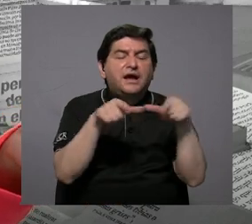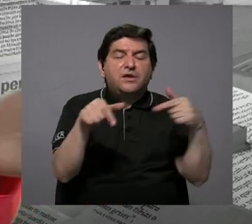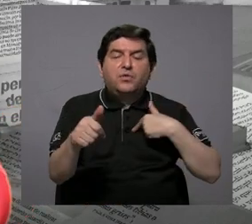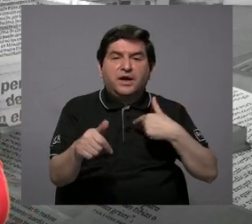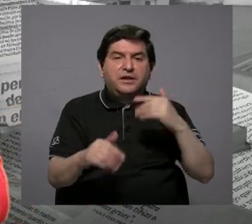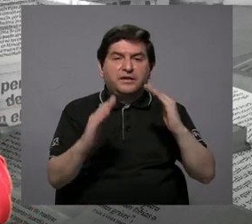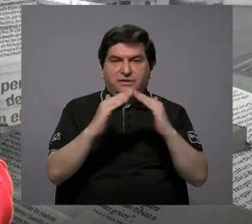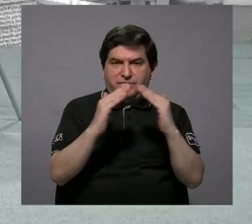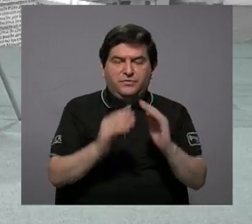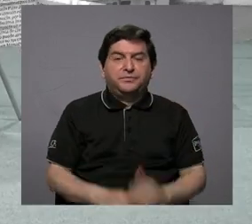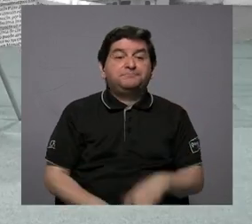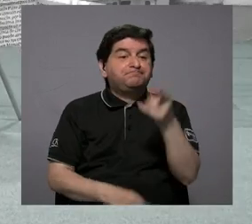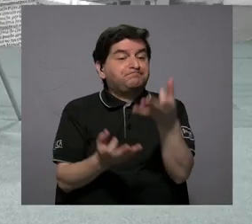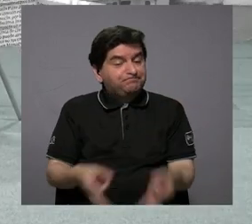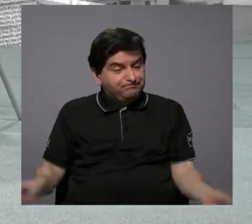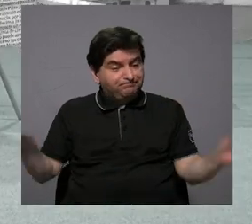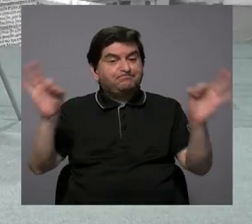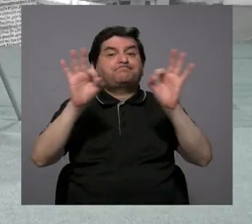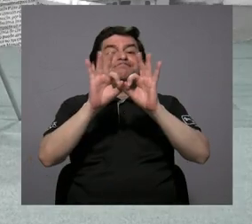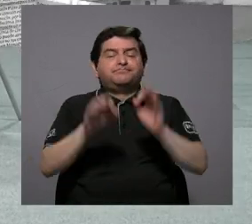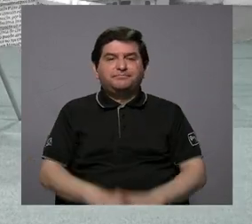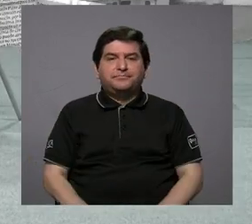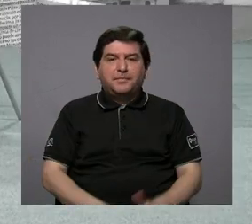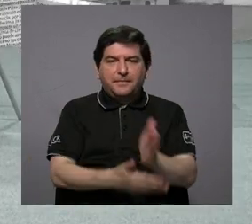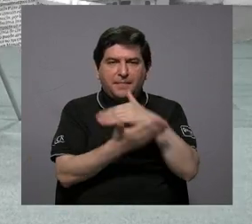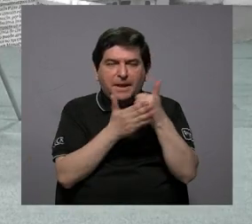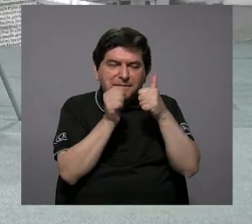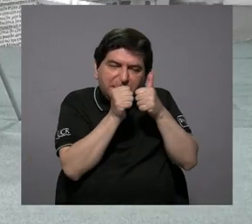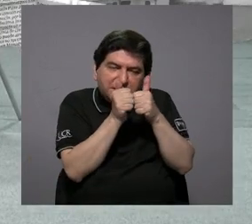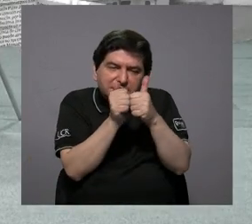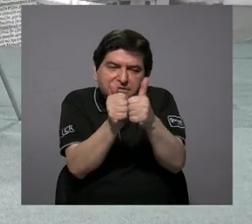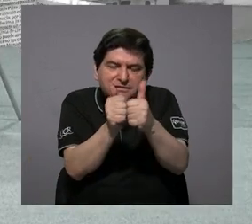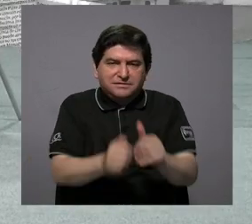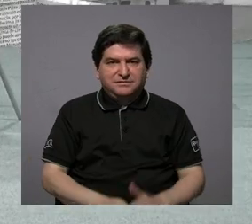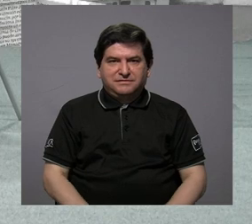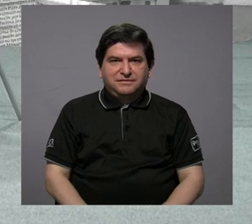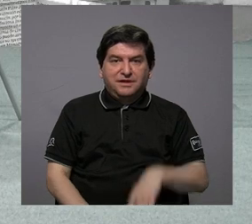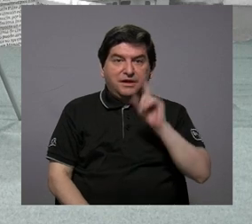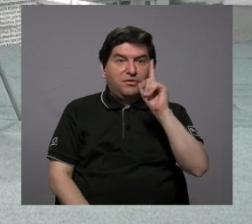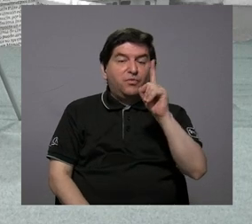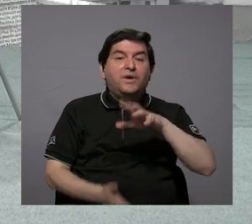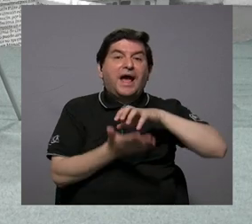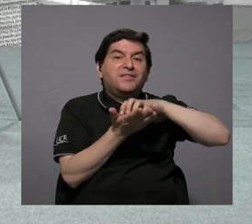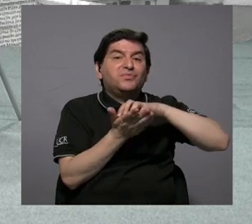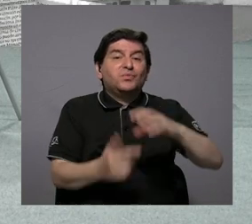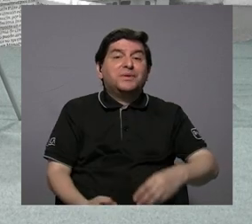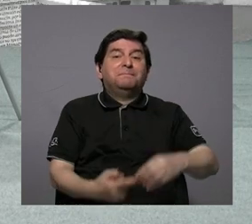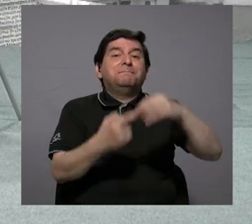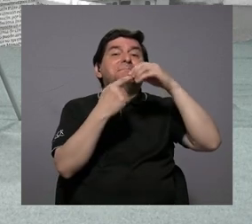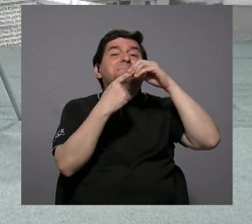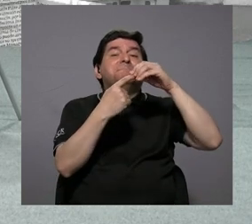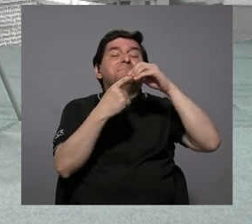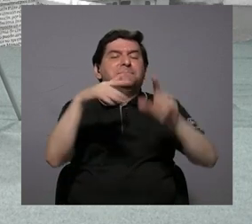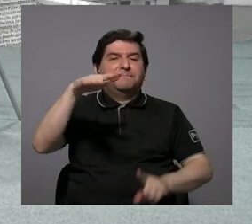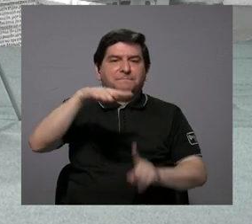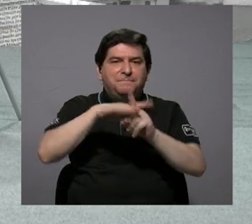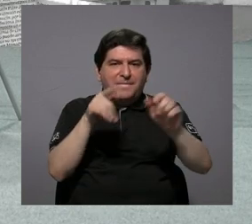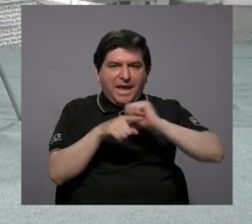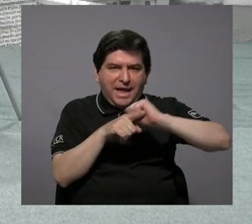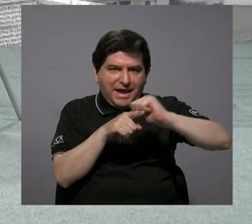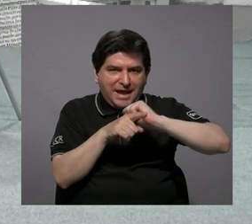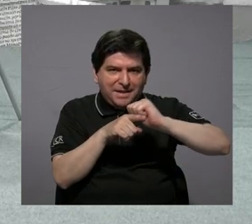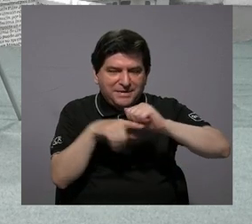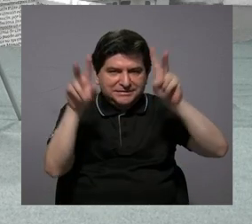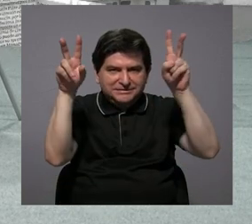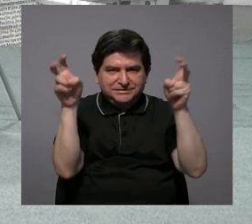donde yo vivo. Eso es muy importante porque de hecho parte del acompañamiento que hemos dado y era una de las dudas principales que siempre surgen en las capacitaciones que